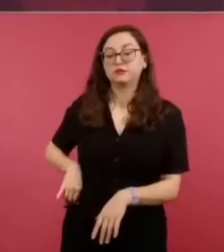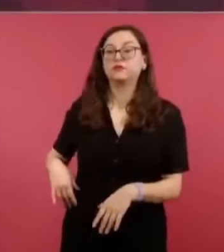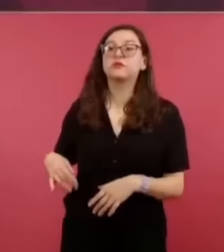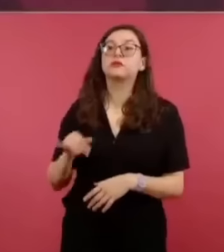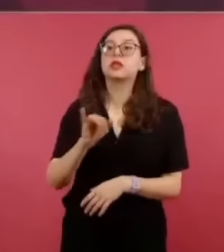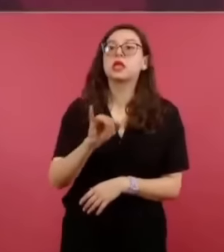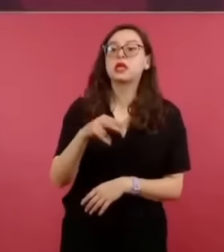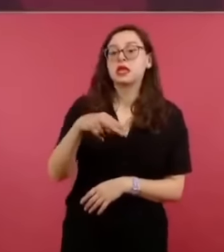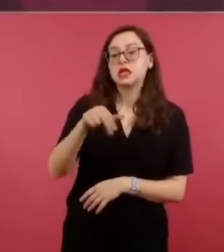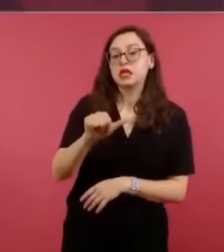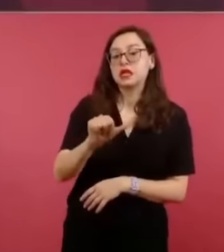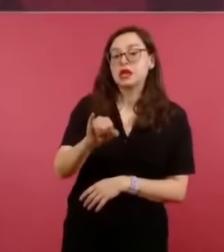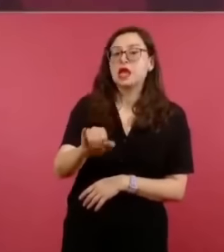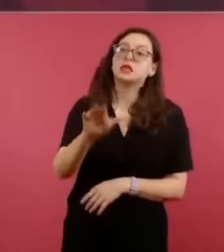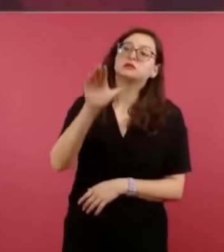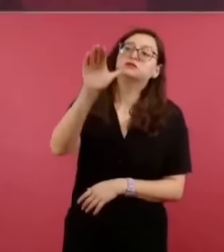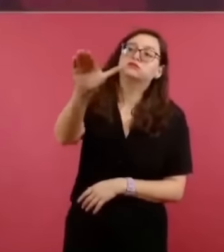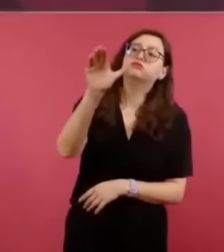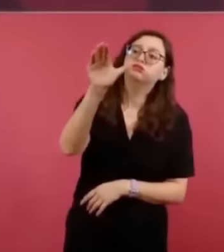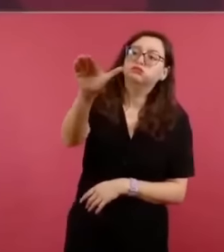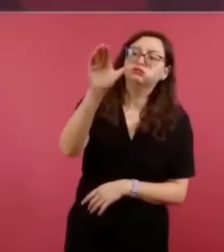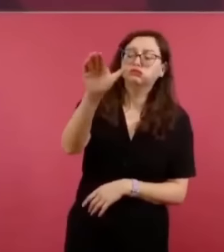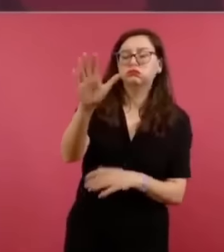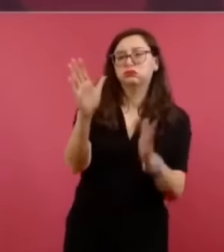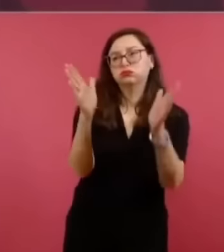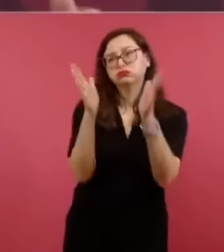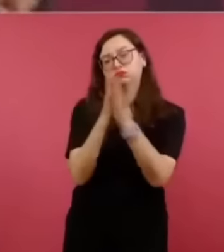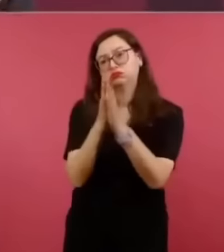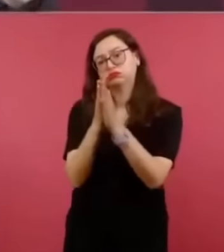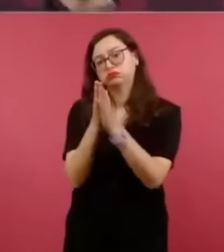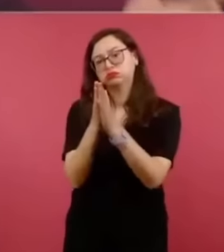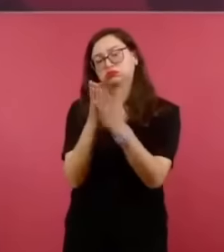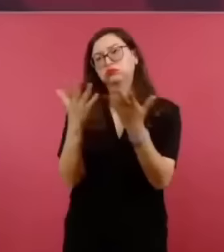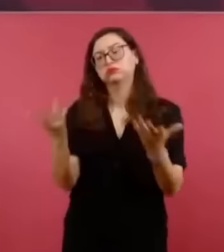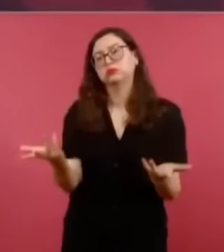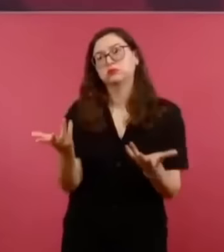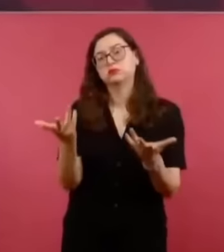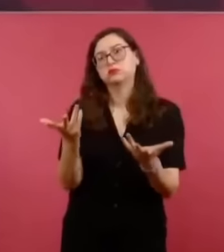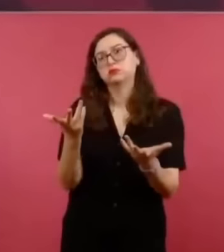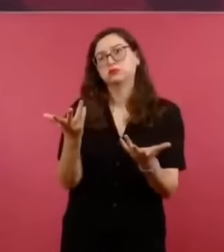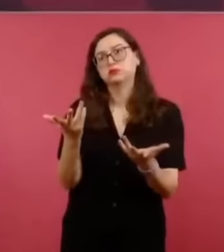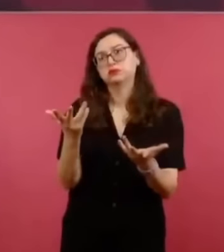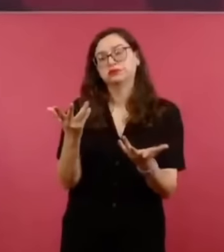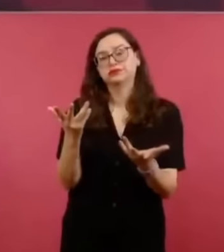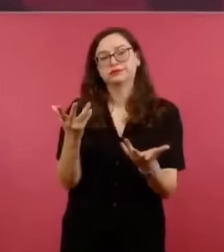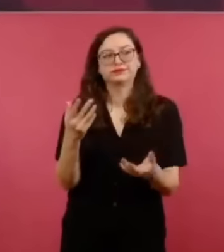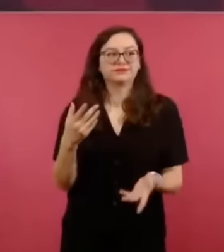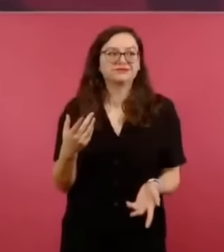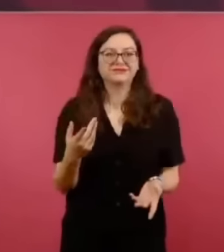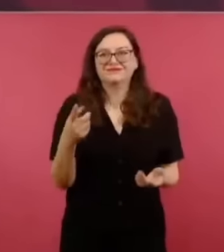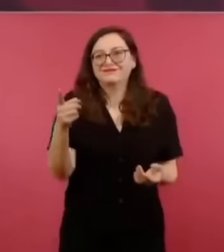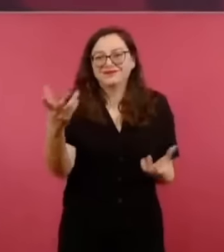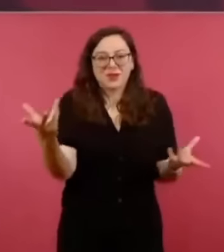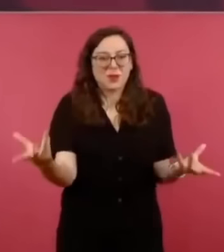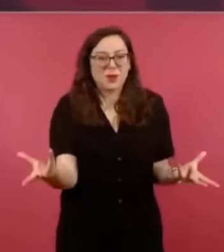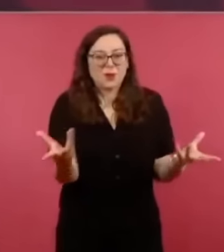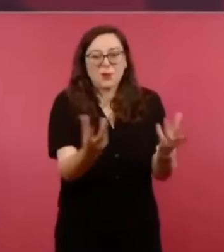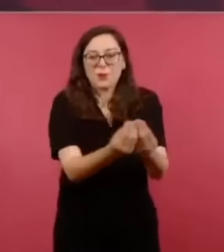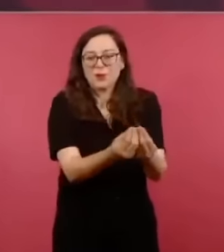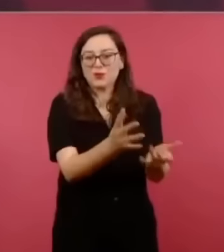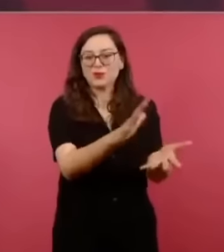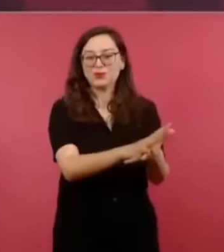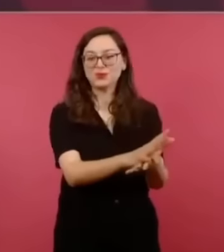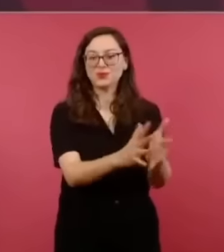transparencia, que es hechura de ellos, para decir,